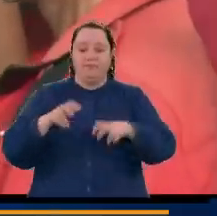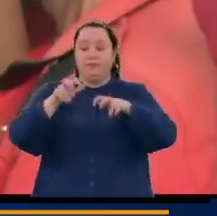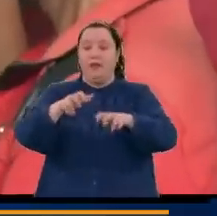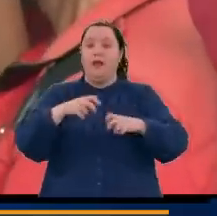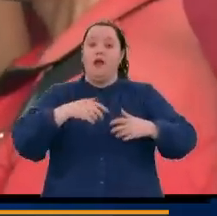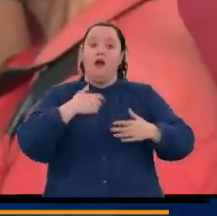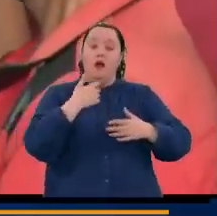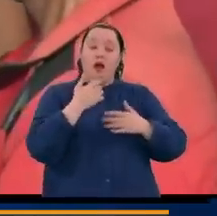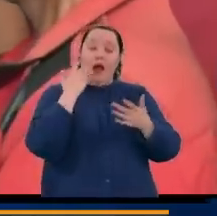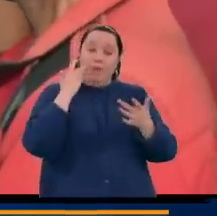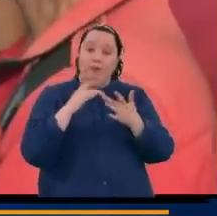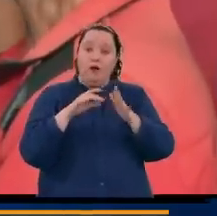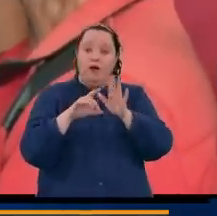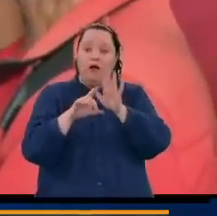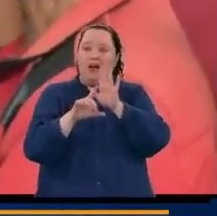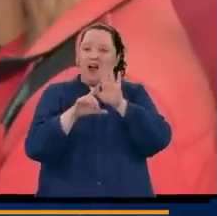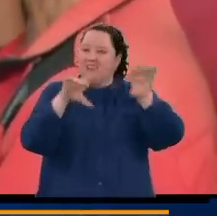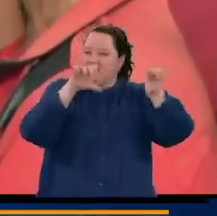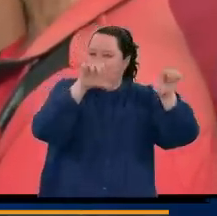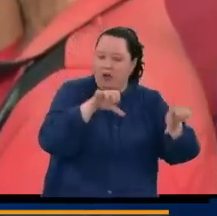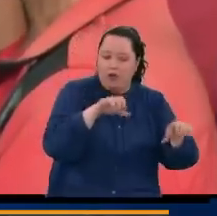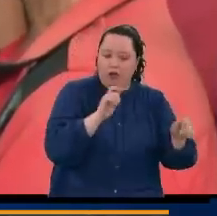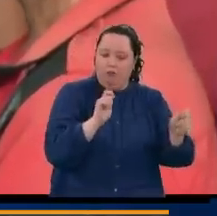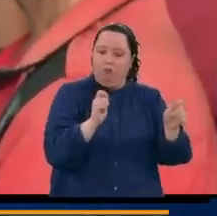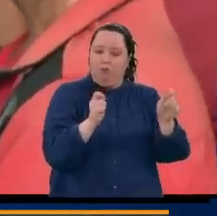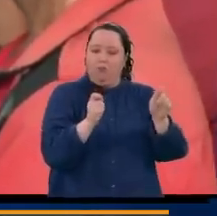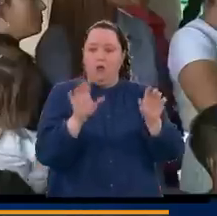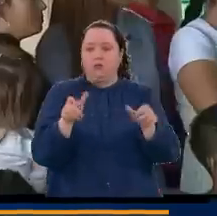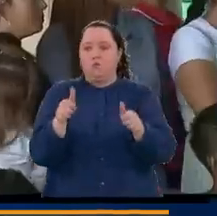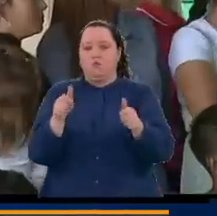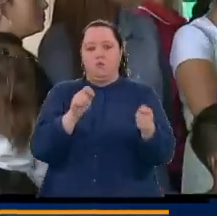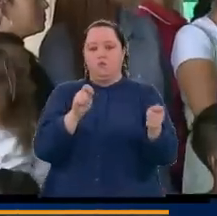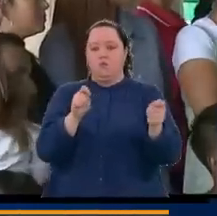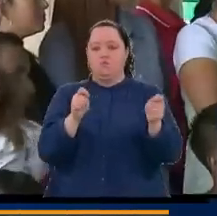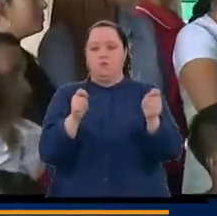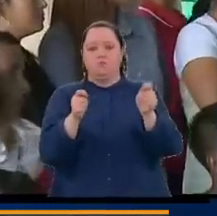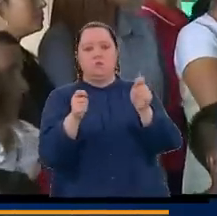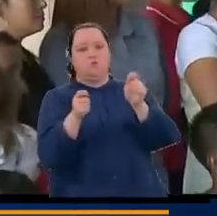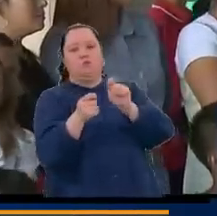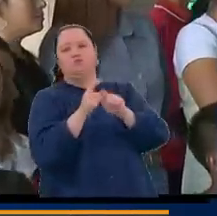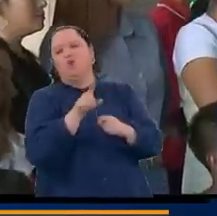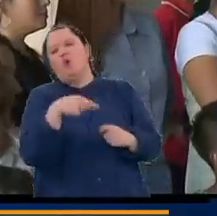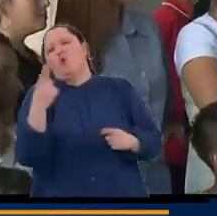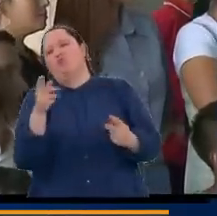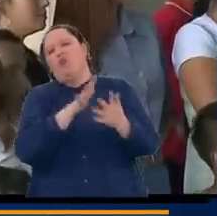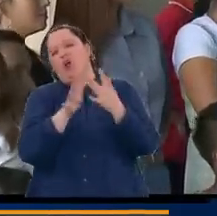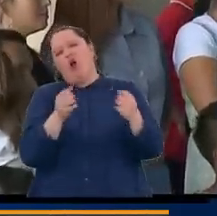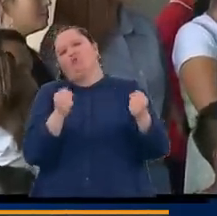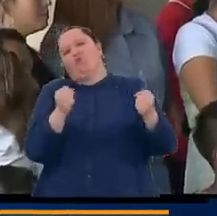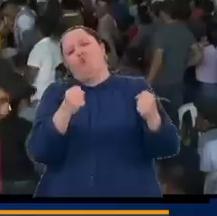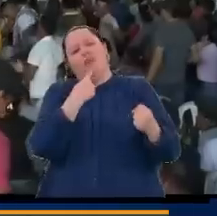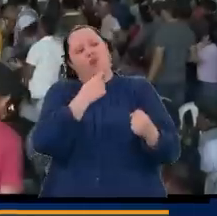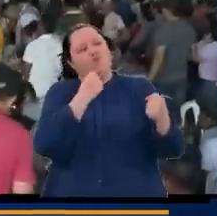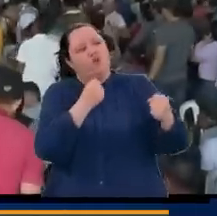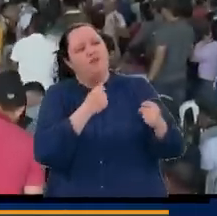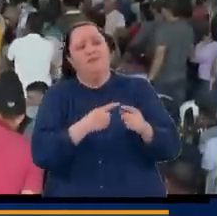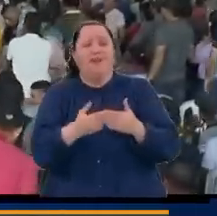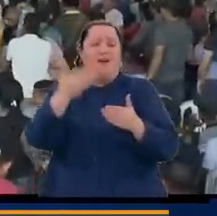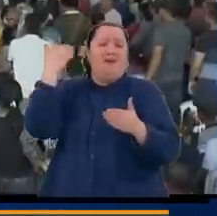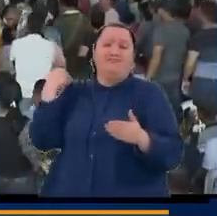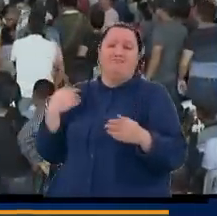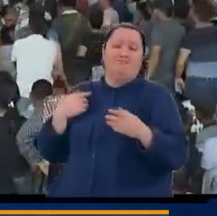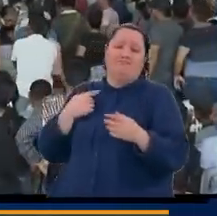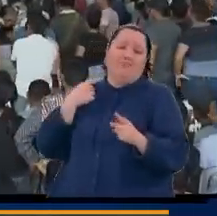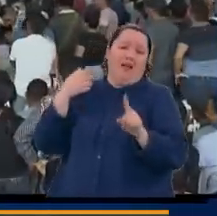ilícito, va saliendo del negocio ilícito. Lo otro son palabras duras, palabras que suenan muy fuertes, pero que han fracasado totalmente.